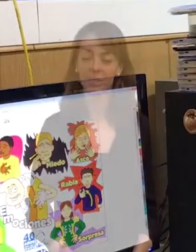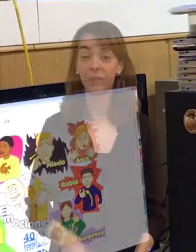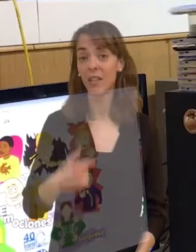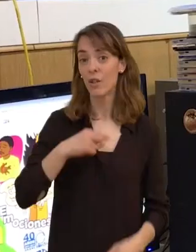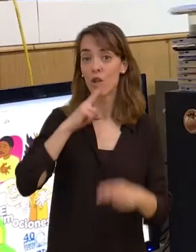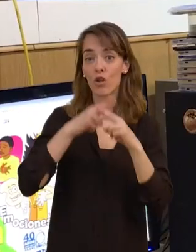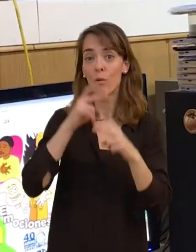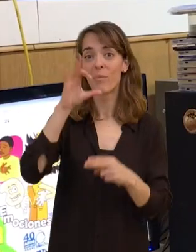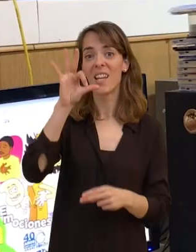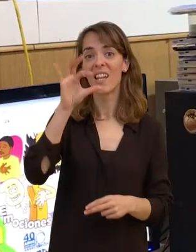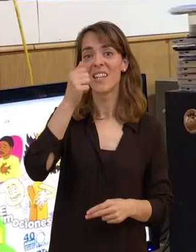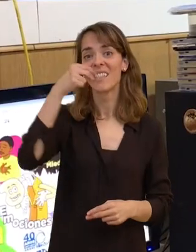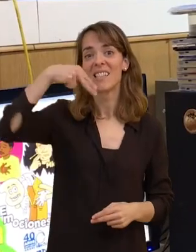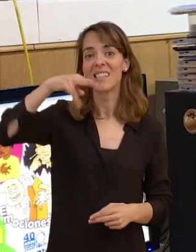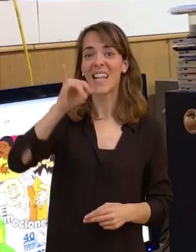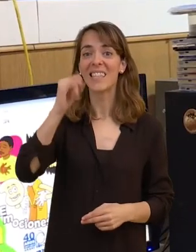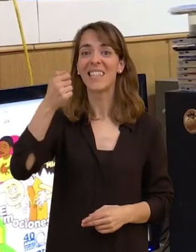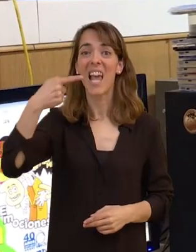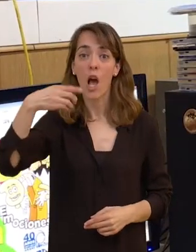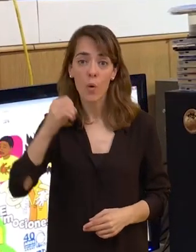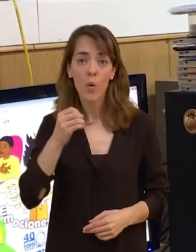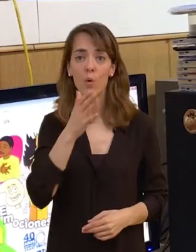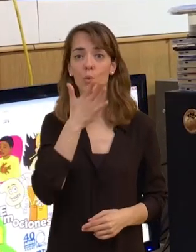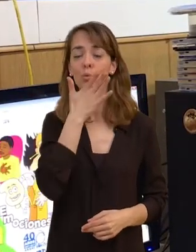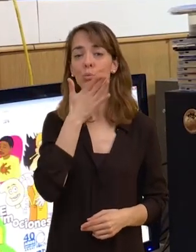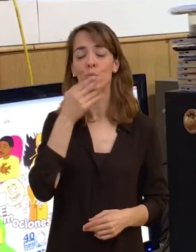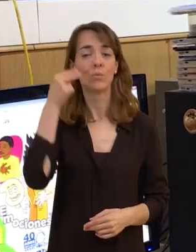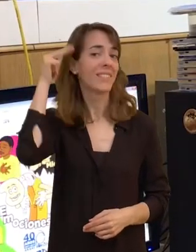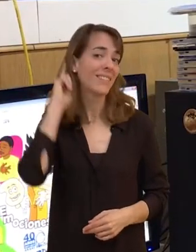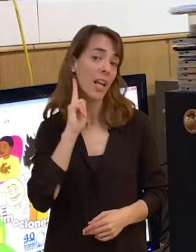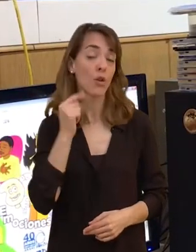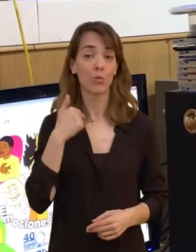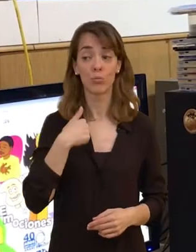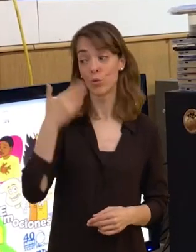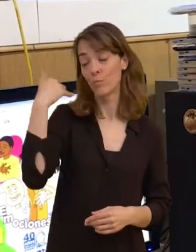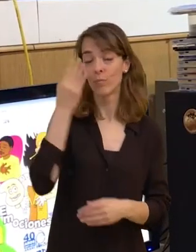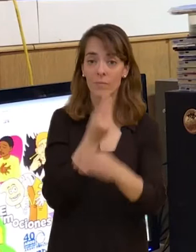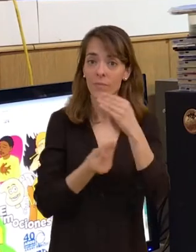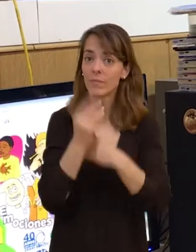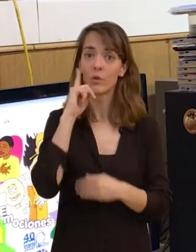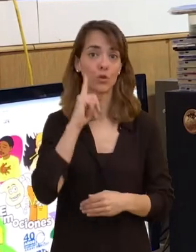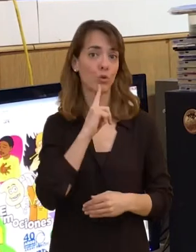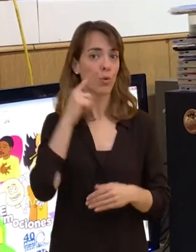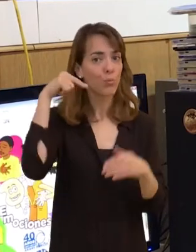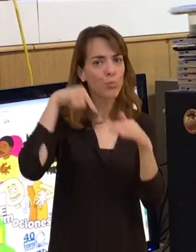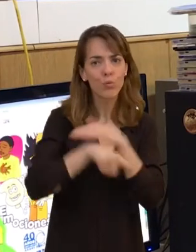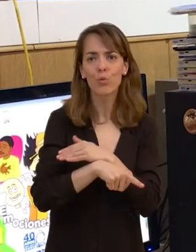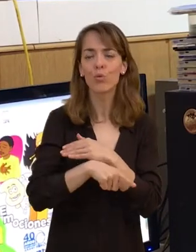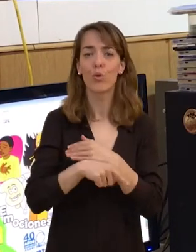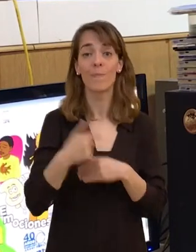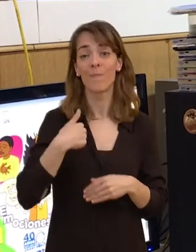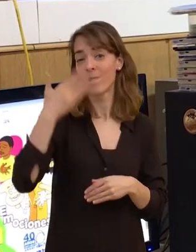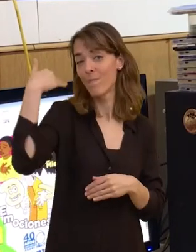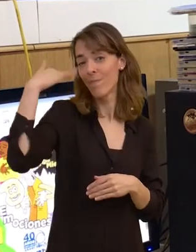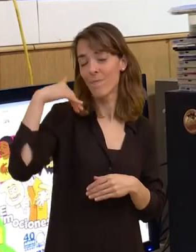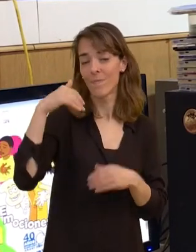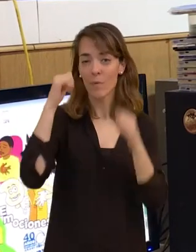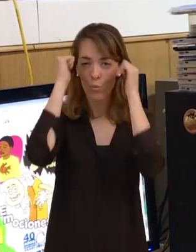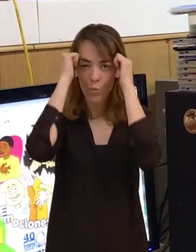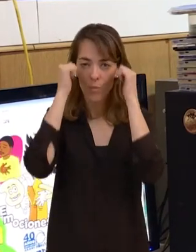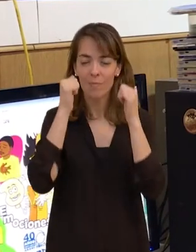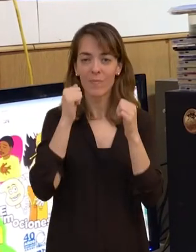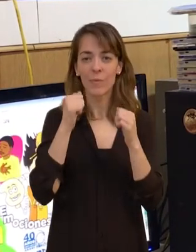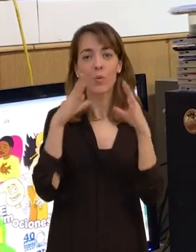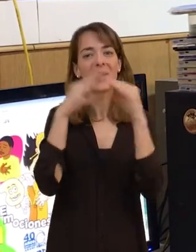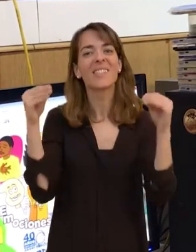Me llamo Santiago y soy nazi sordo profundo y estudio de la Universidad de